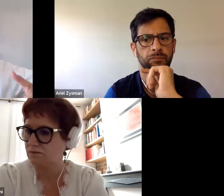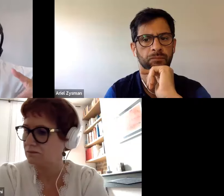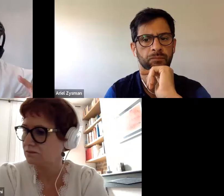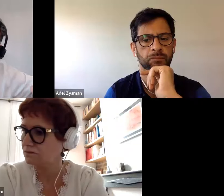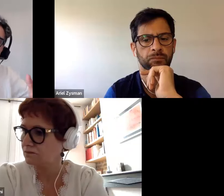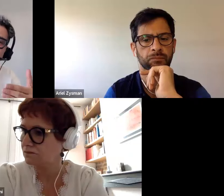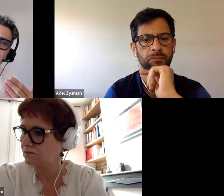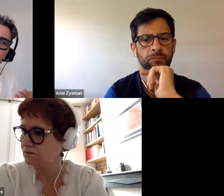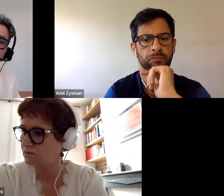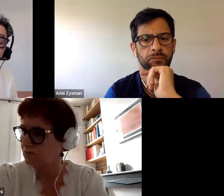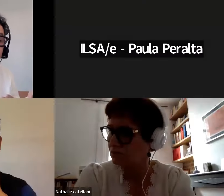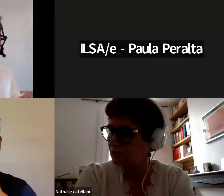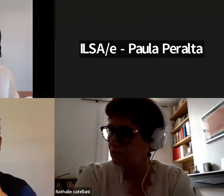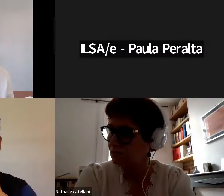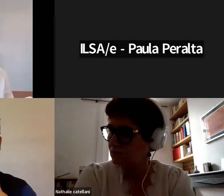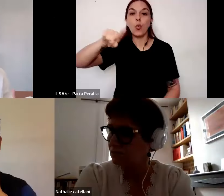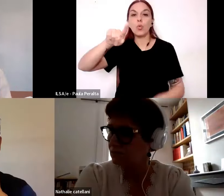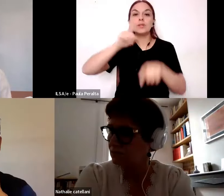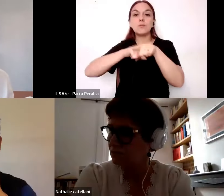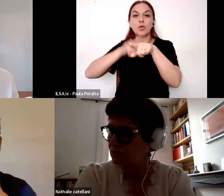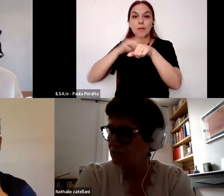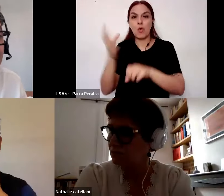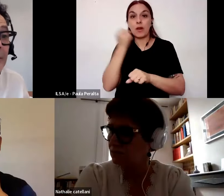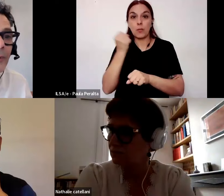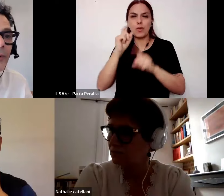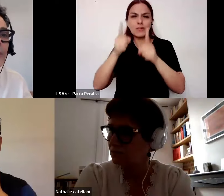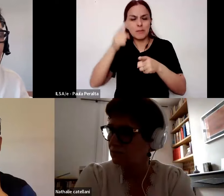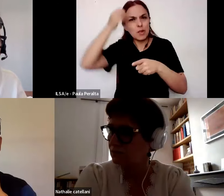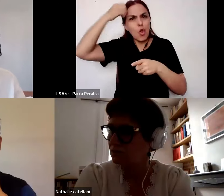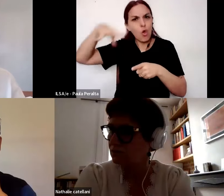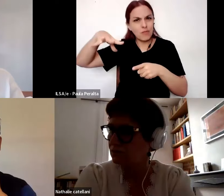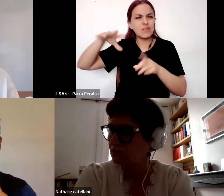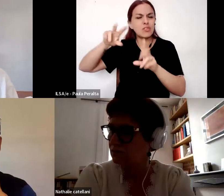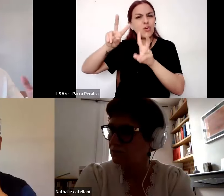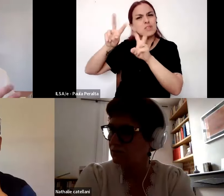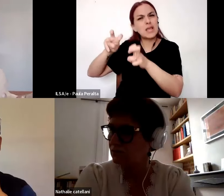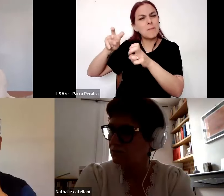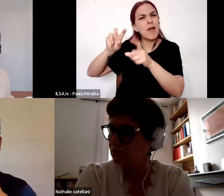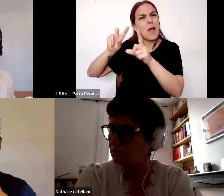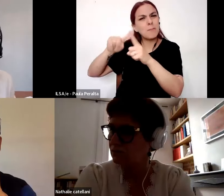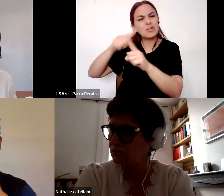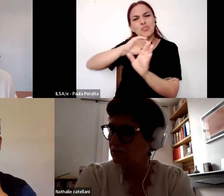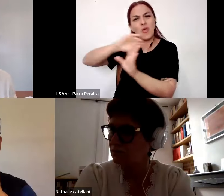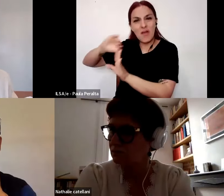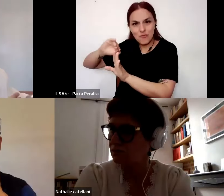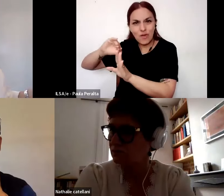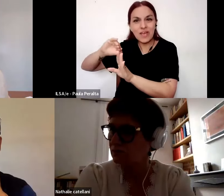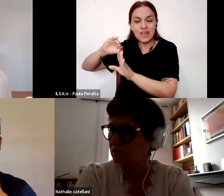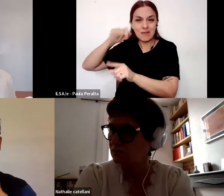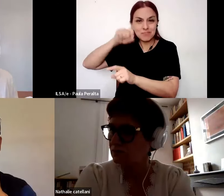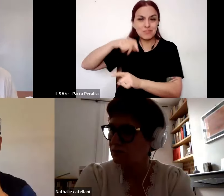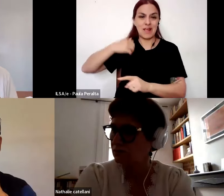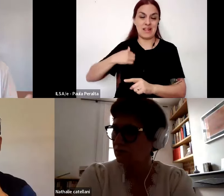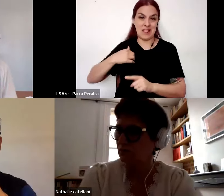recuperó pero también tuvo una serie de olvidos o de desconsideraciones del campo político en Argentina